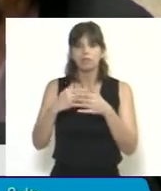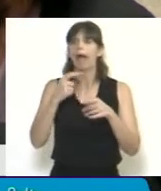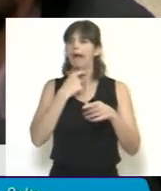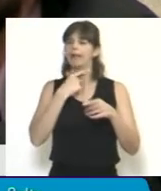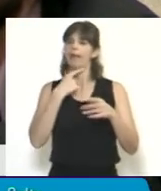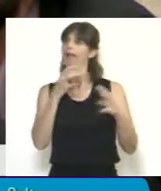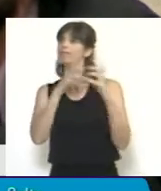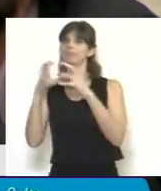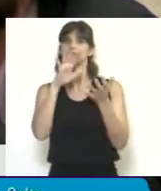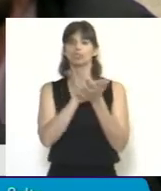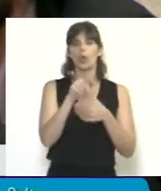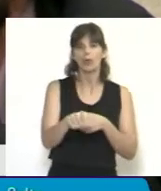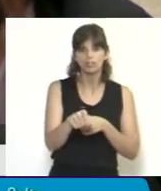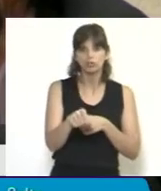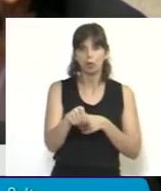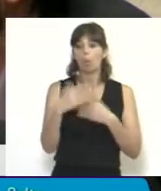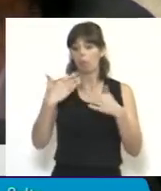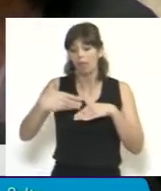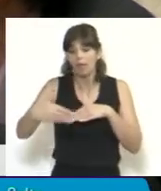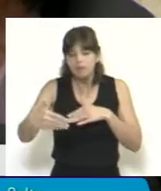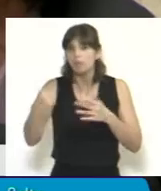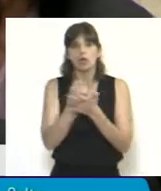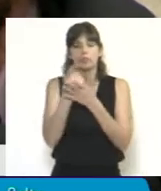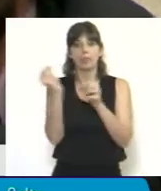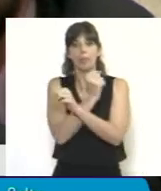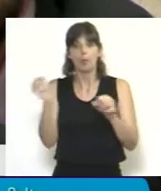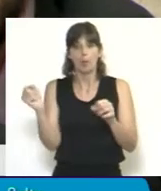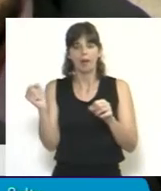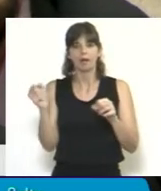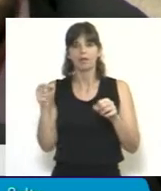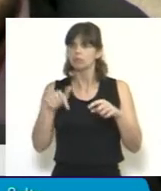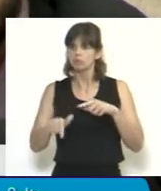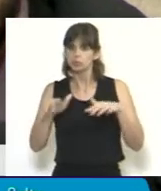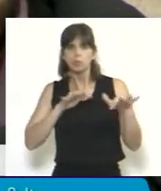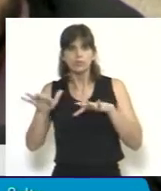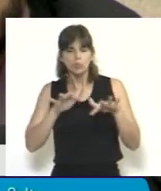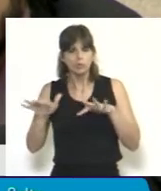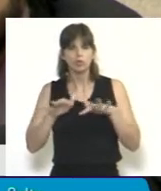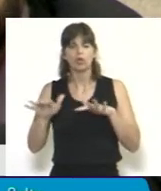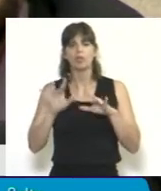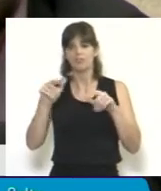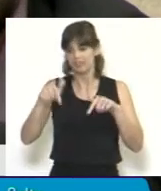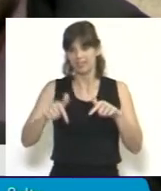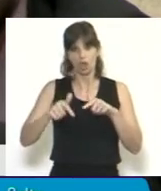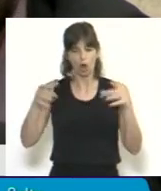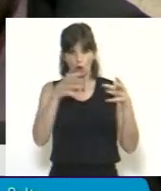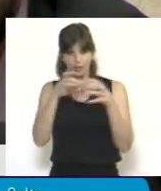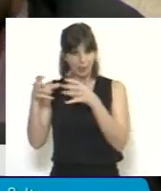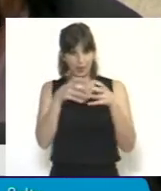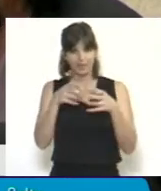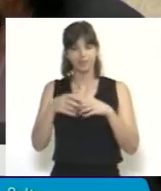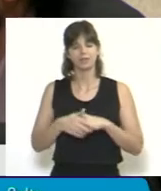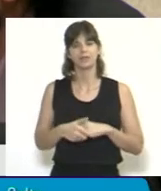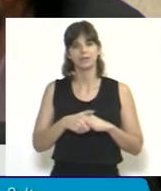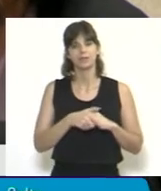peligro incluso su propia sanción en una situación extrema de la sesión que está llevándose adelante ahora,